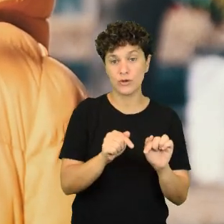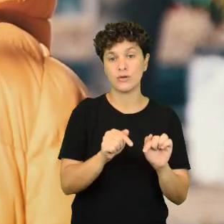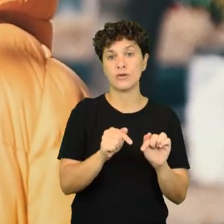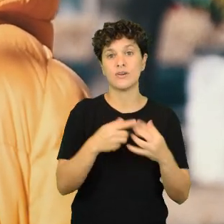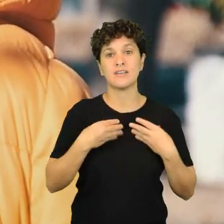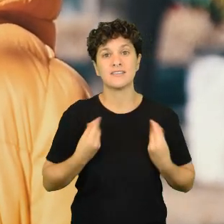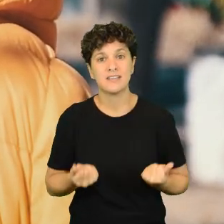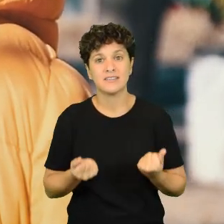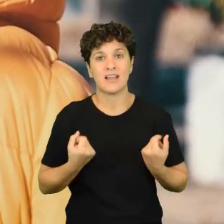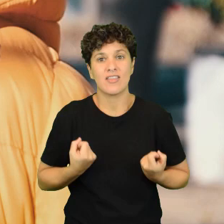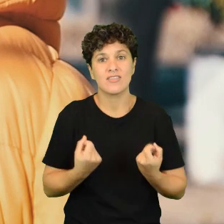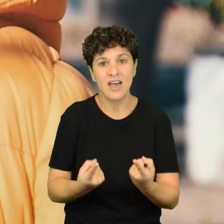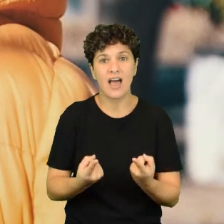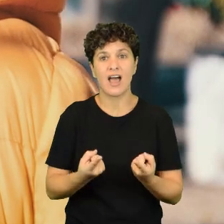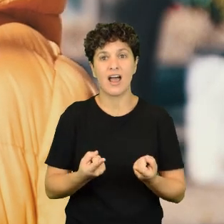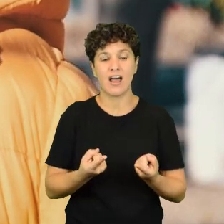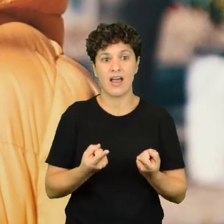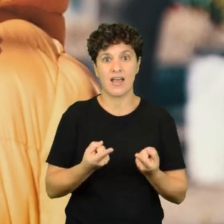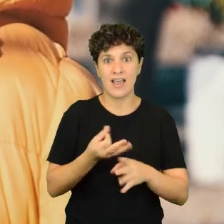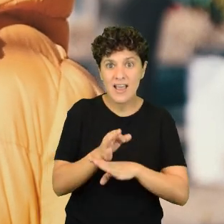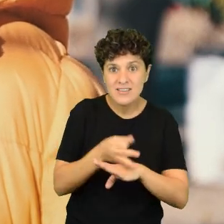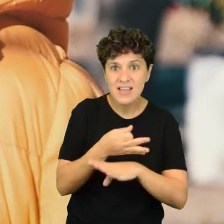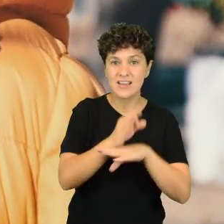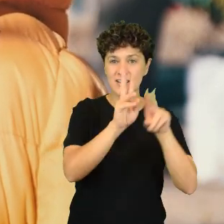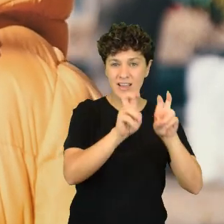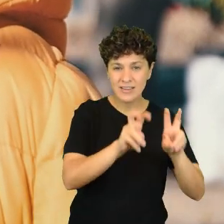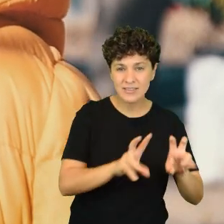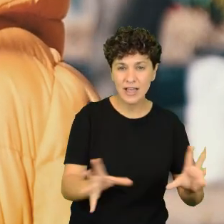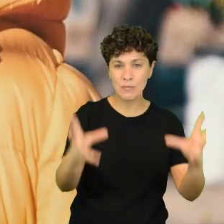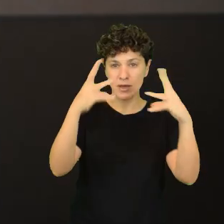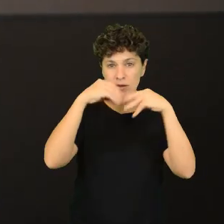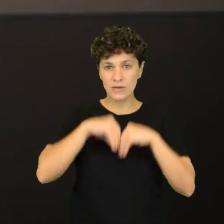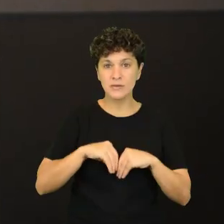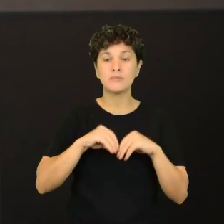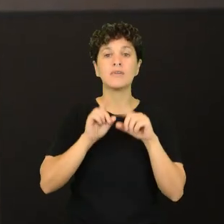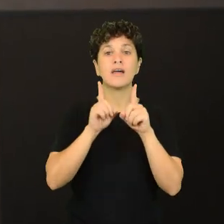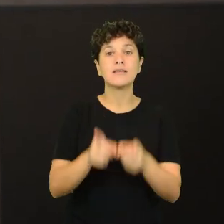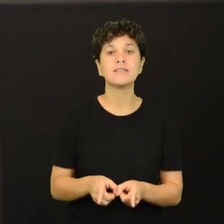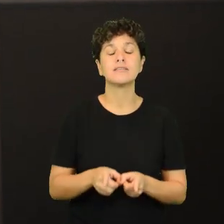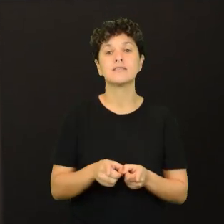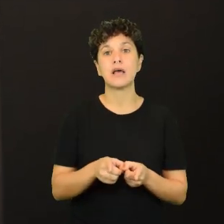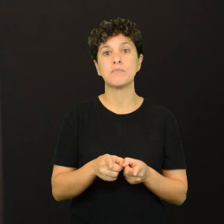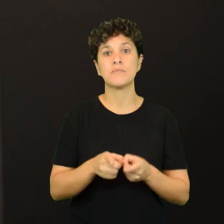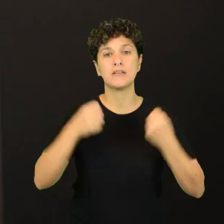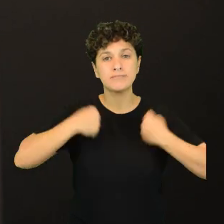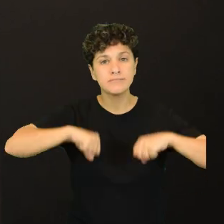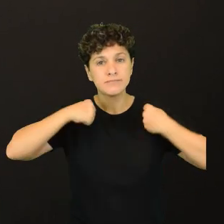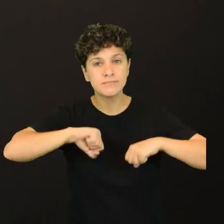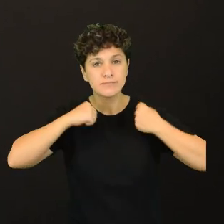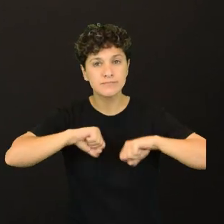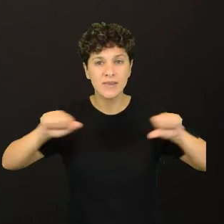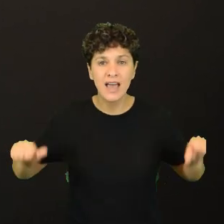que además de favorecer los contenidos, de los que se va apropiando, también puede a través del trabajo